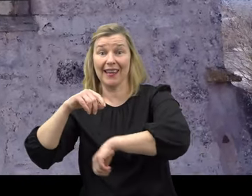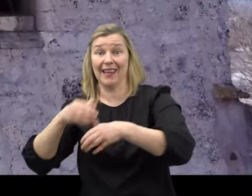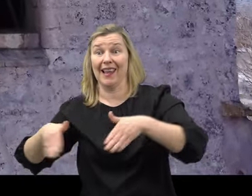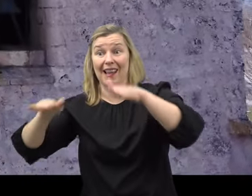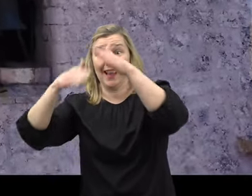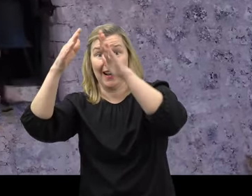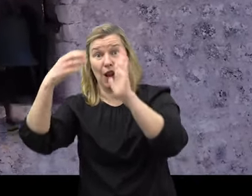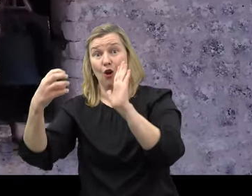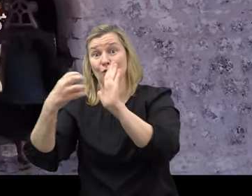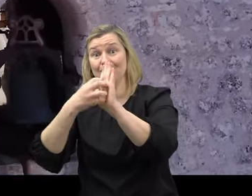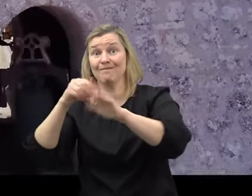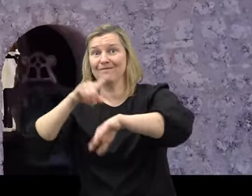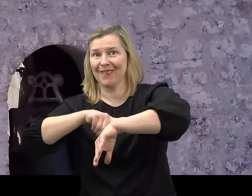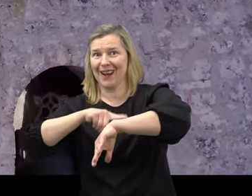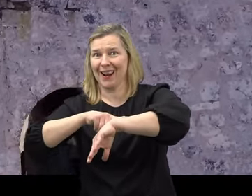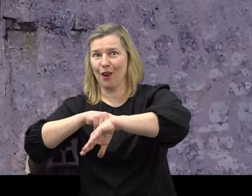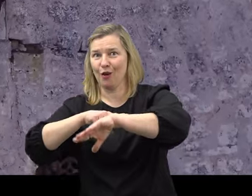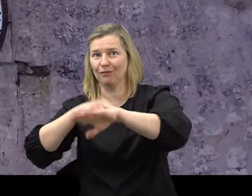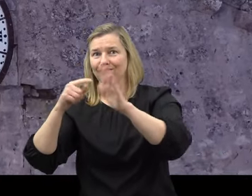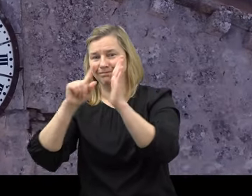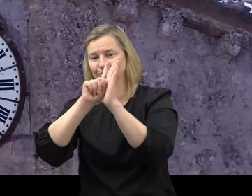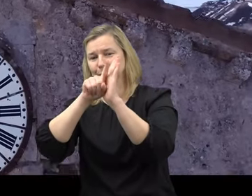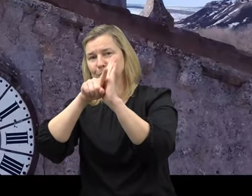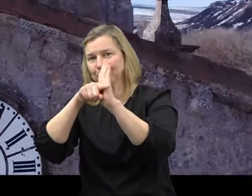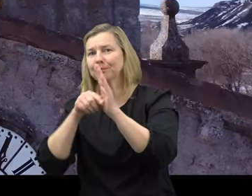las manillas del reloj que corona mi torre.